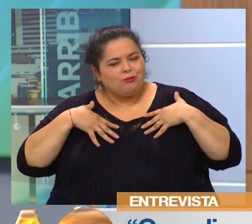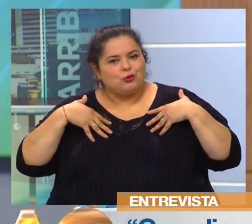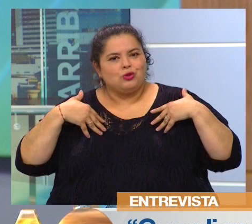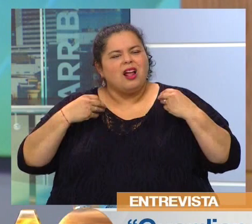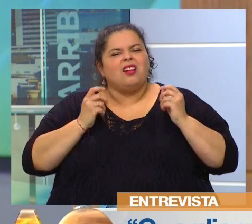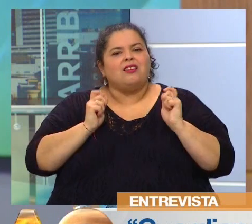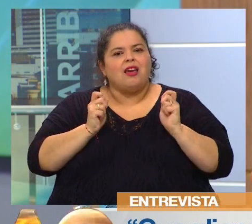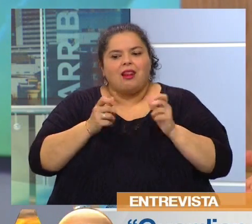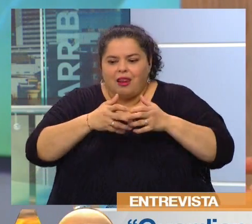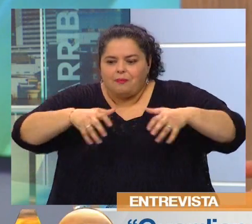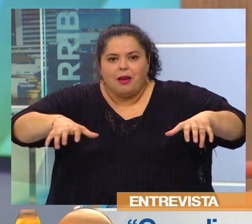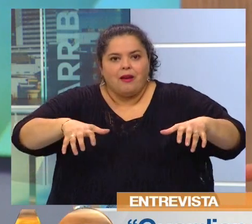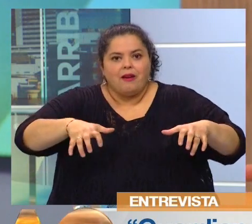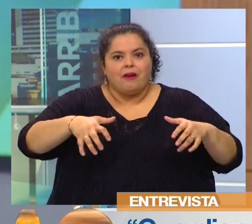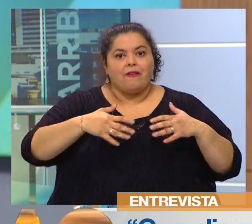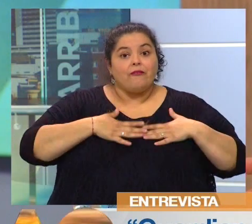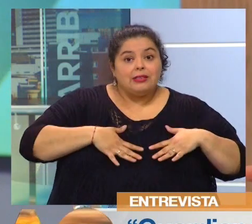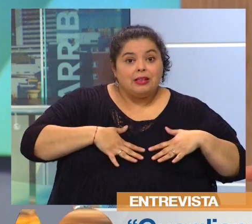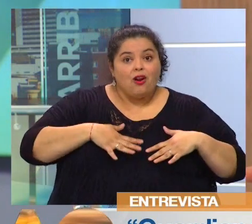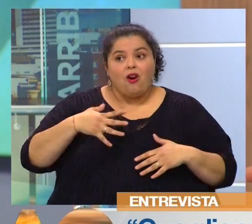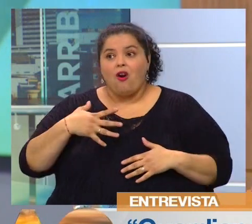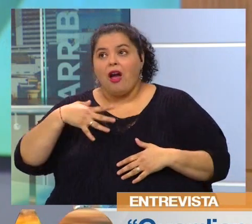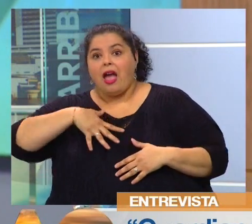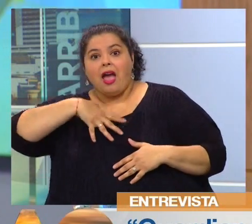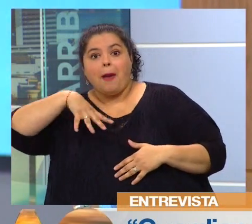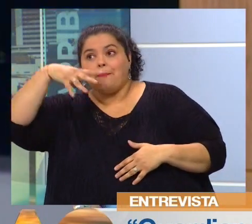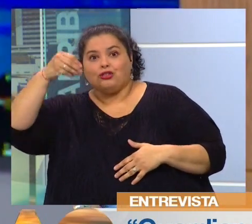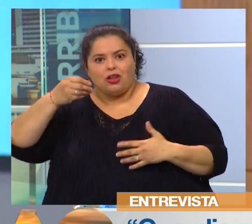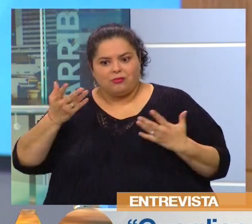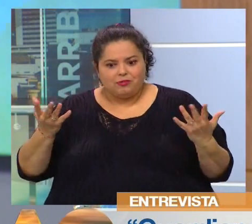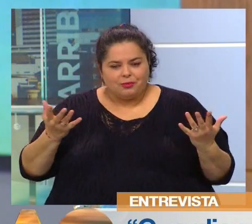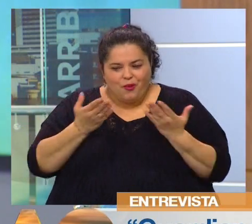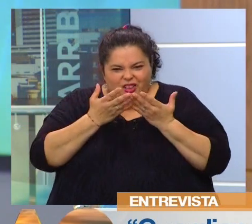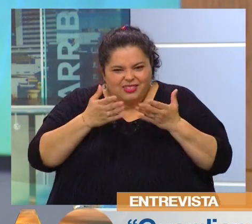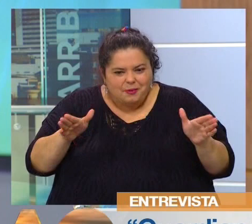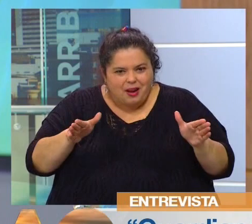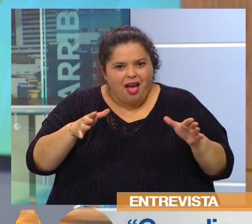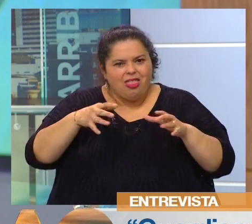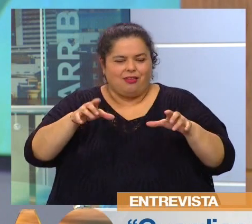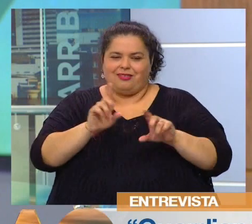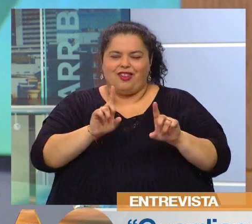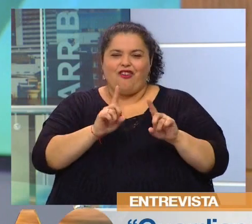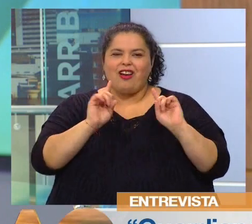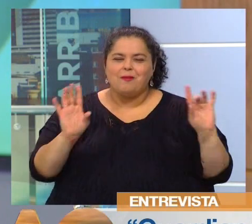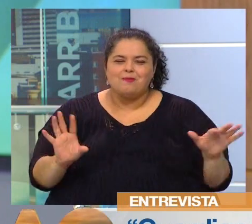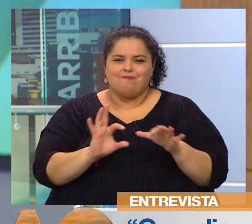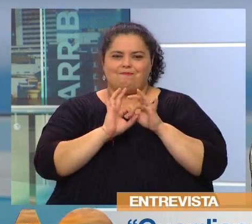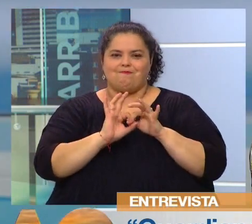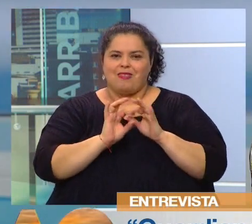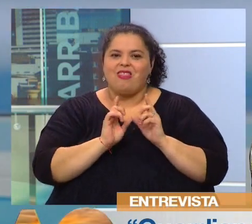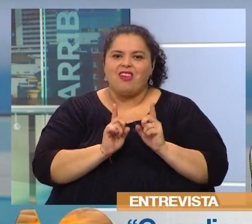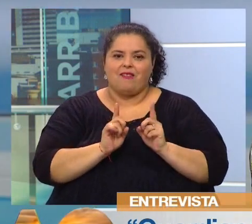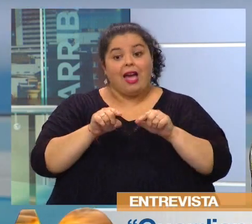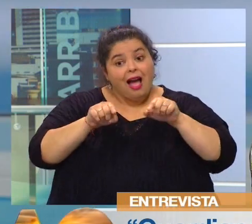lo dividió? ¿Cuándo lo dividimos? Es cultural esa división, ¿no? Estamos tan unidos, ¿no? Sí, y ahí lo